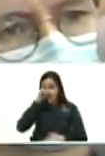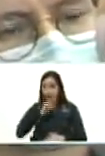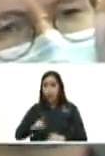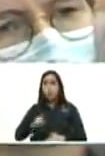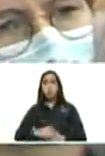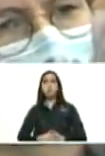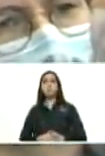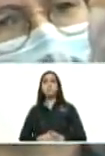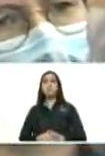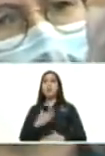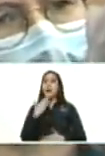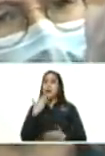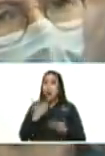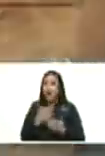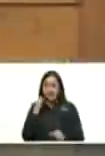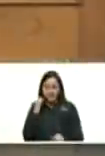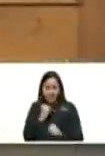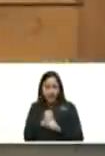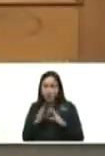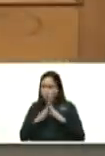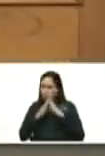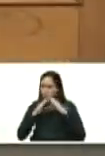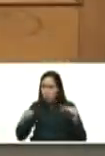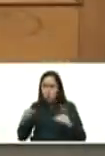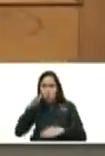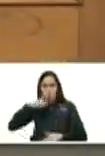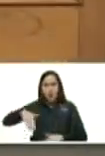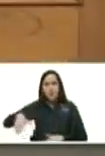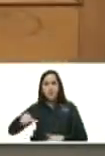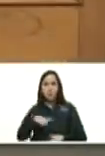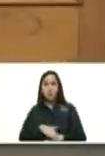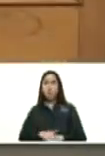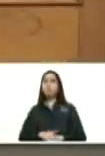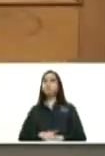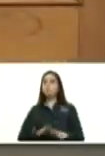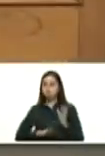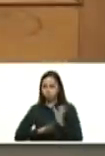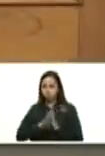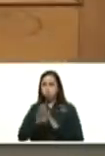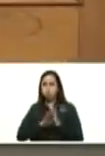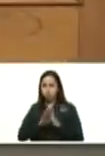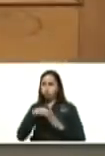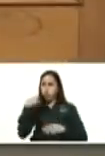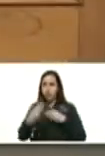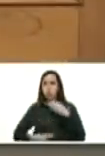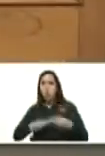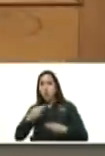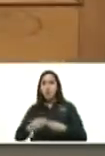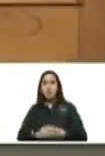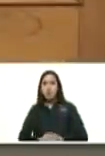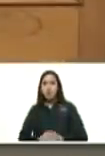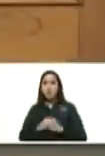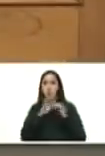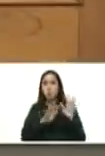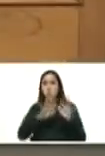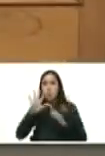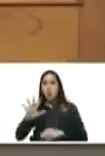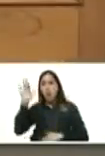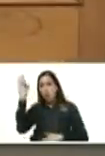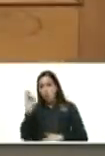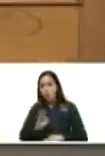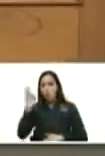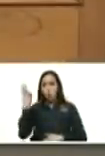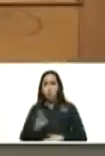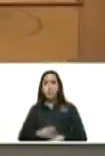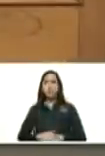gracias al trabajo de todo un país hemos producido y estamos produciendo el 95%